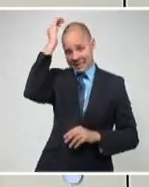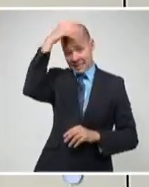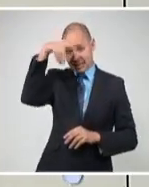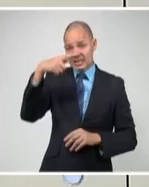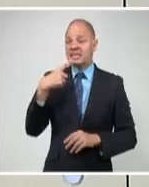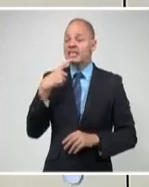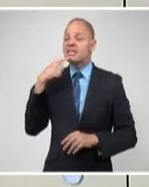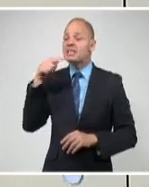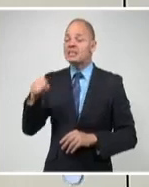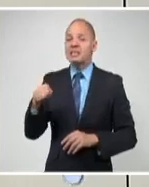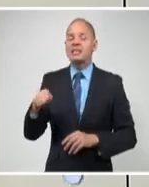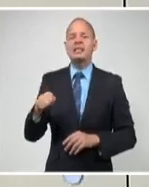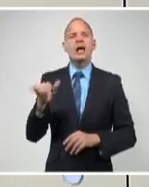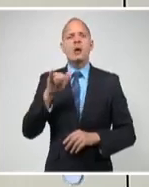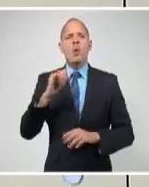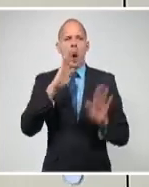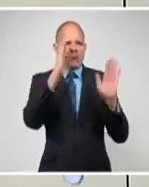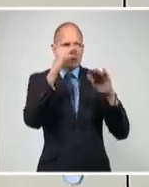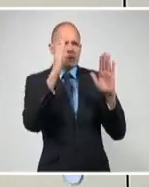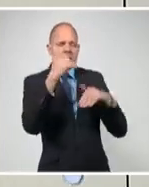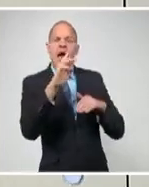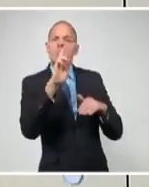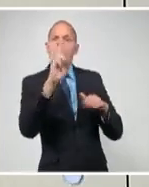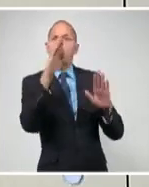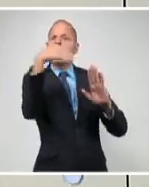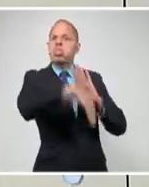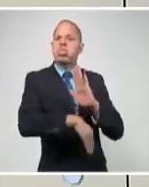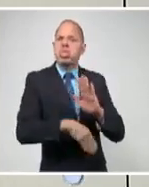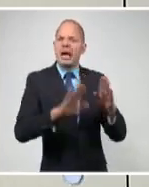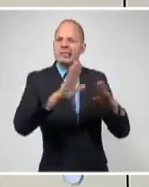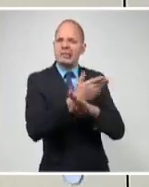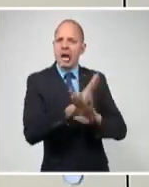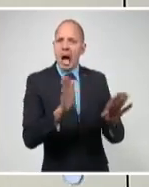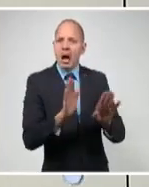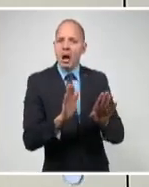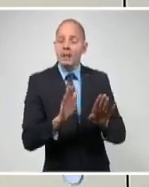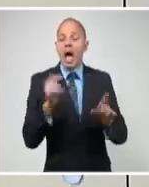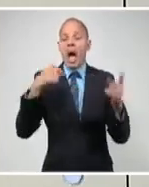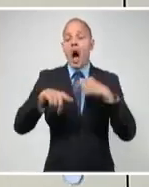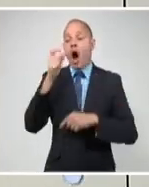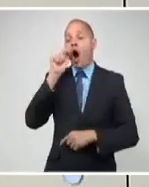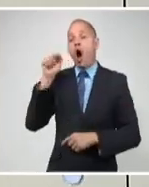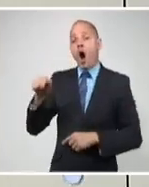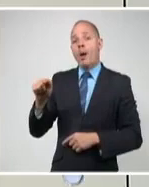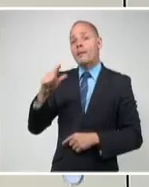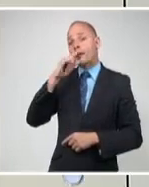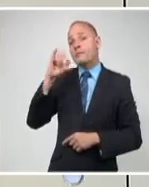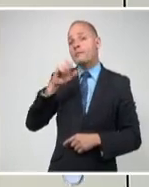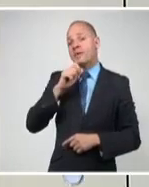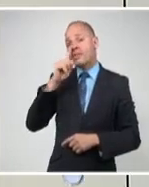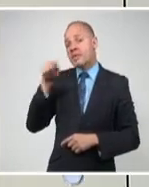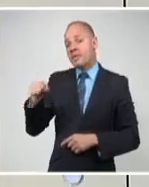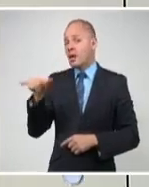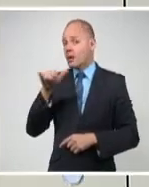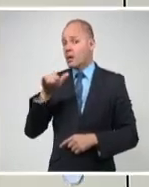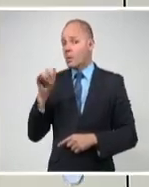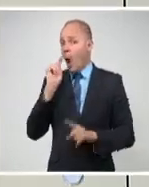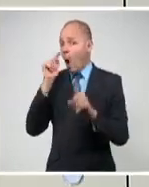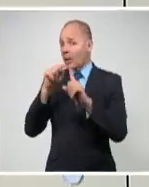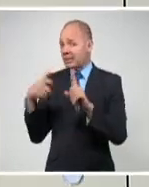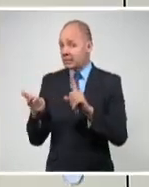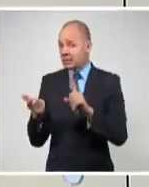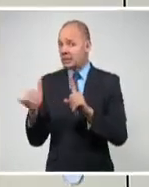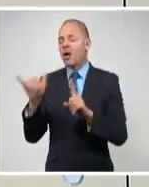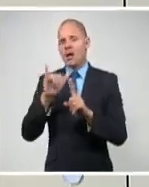para Biden, pero son más de 60 años sin soltar las riendas de un país comprometido con su propio camino y no con lo que